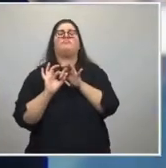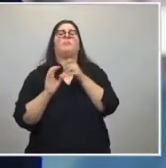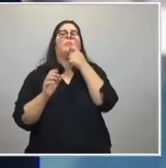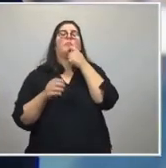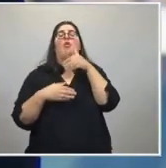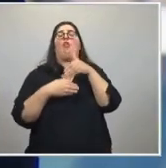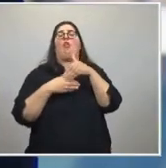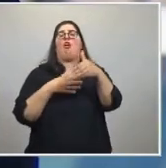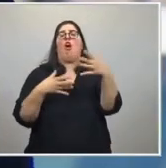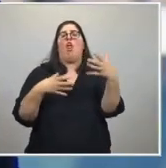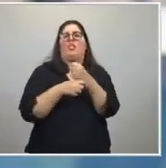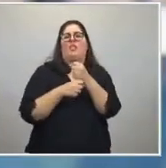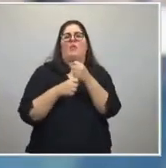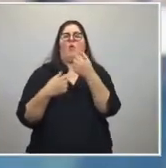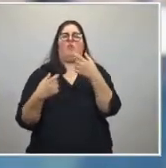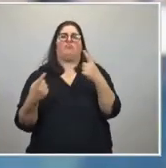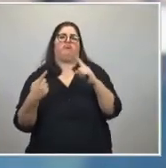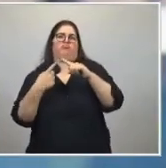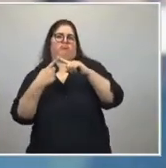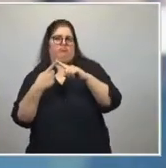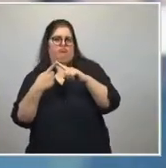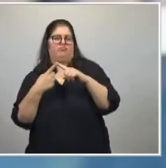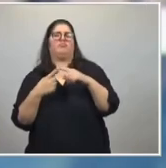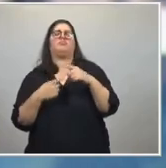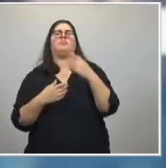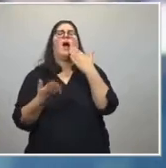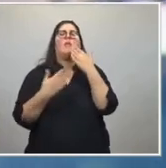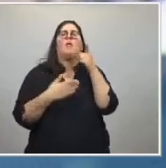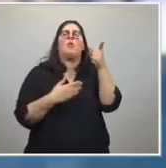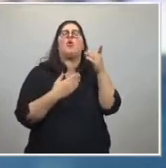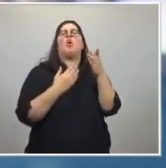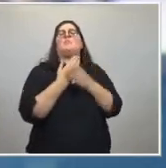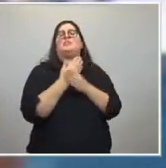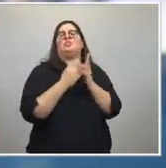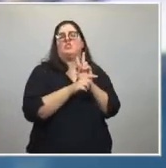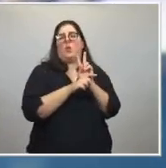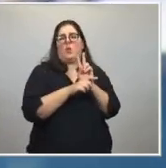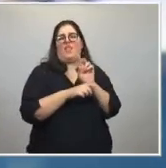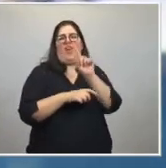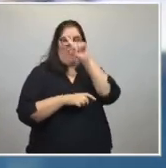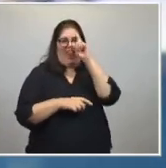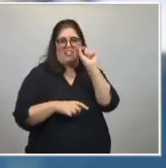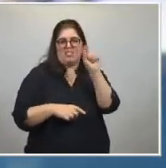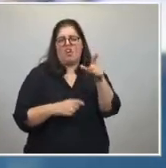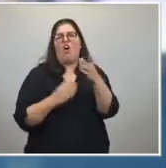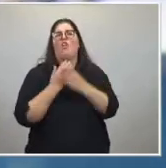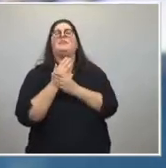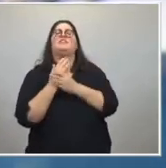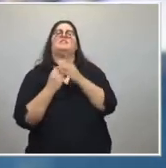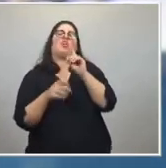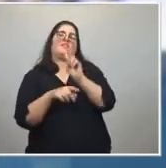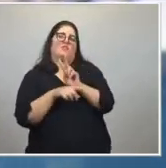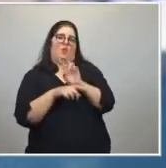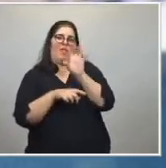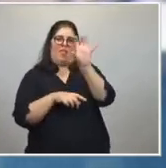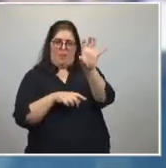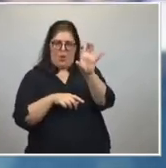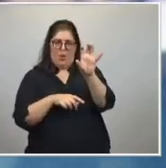y charlábamos con el Ministro de Seguridad de Nación, con el Ministro de Seguridad de la provincia,